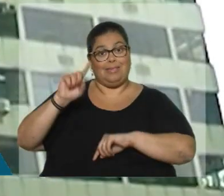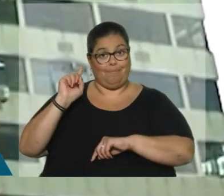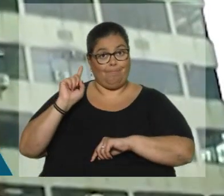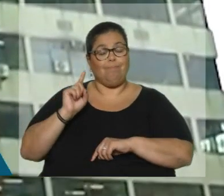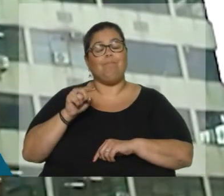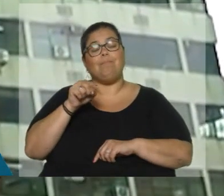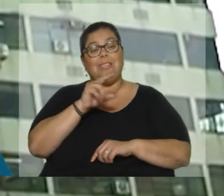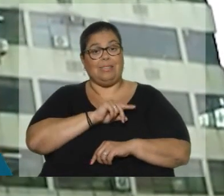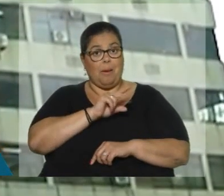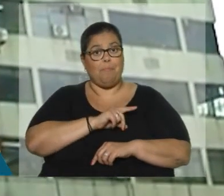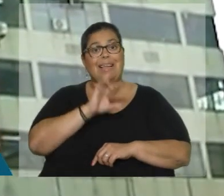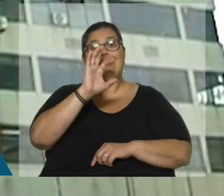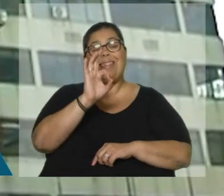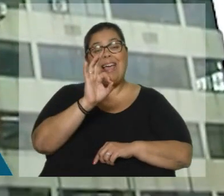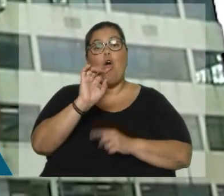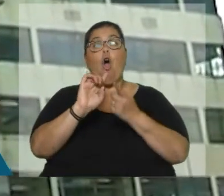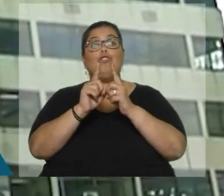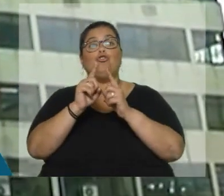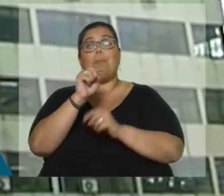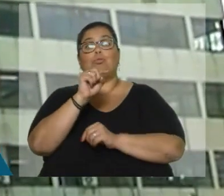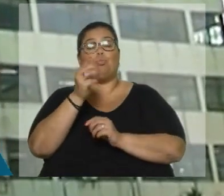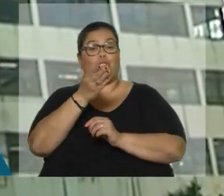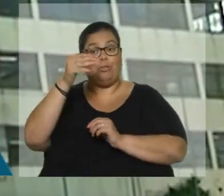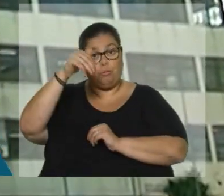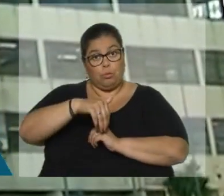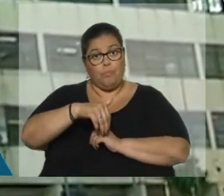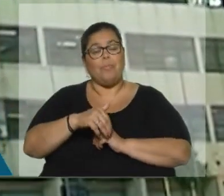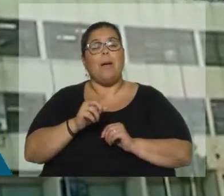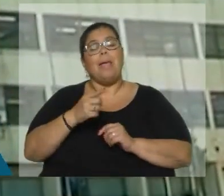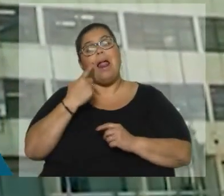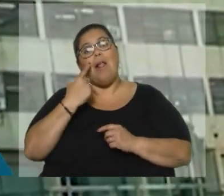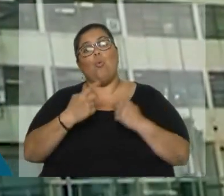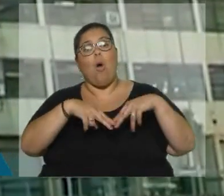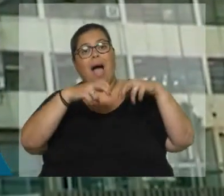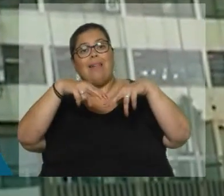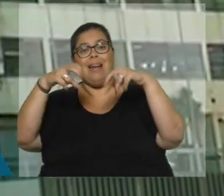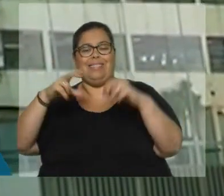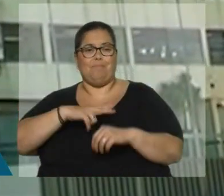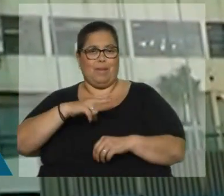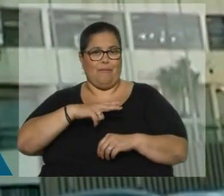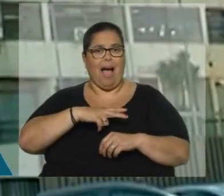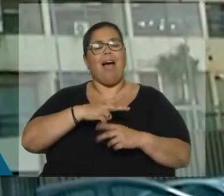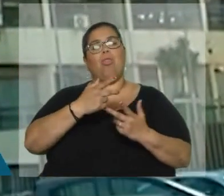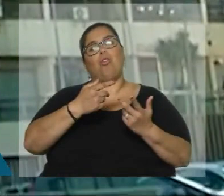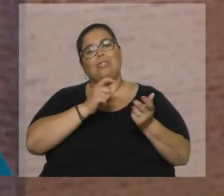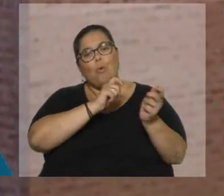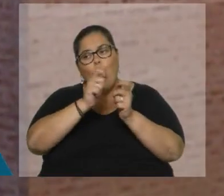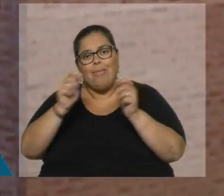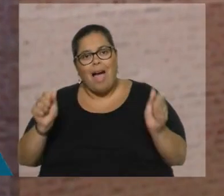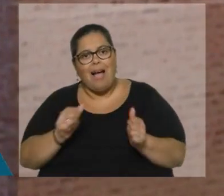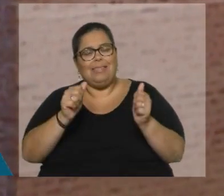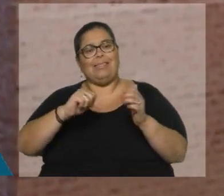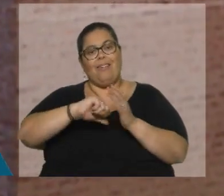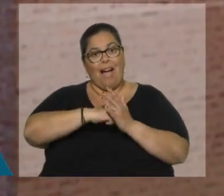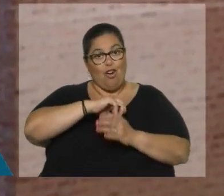precios cayeron 0,11%, en línea con las expectativas de analistas privados, según la encuesta que realiza el Banco Central del Uruguay. De